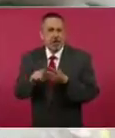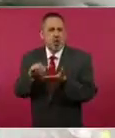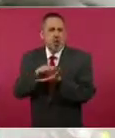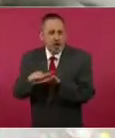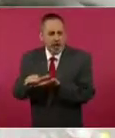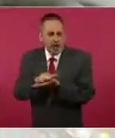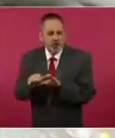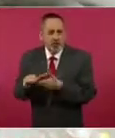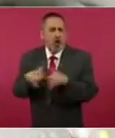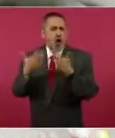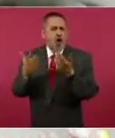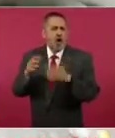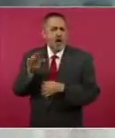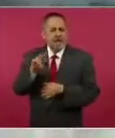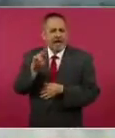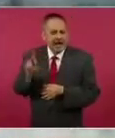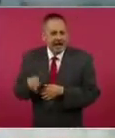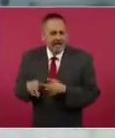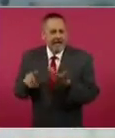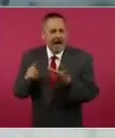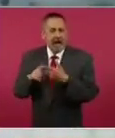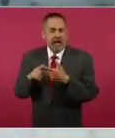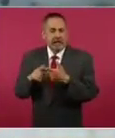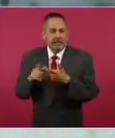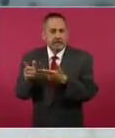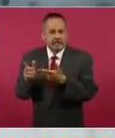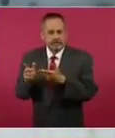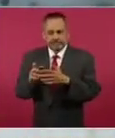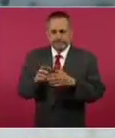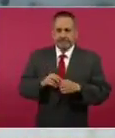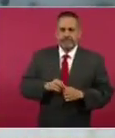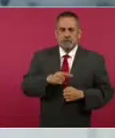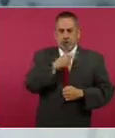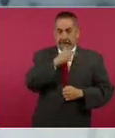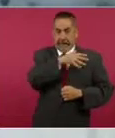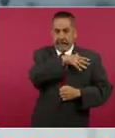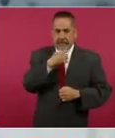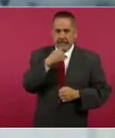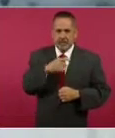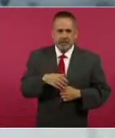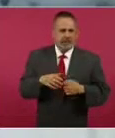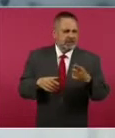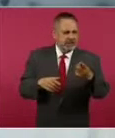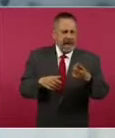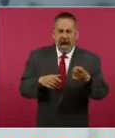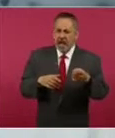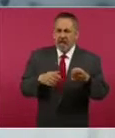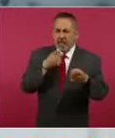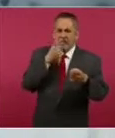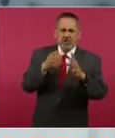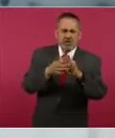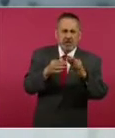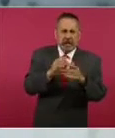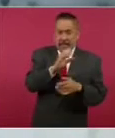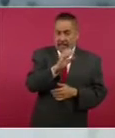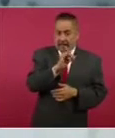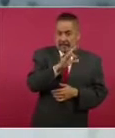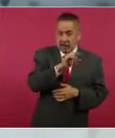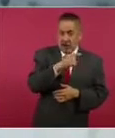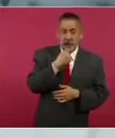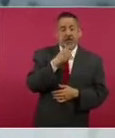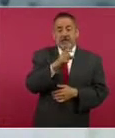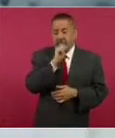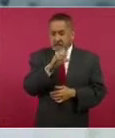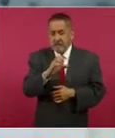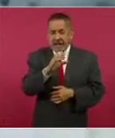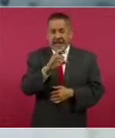York, Filadelfia. Crisis. Ahí en Canadá. Ellos hablan de que también hay crisis, o mejor dicho, Ciro Gómez Leiva dice que también